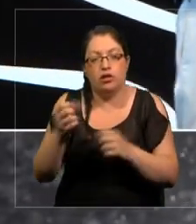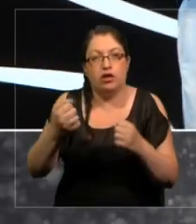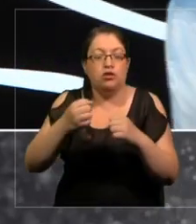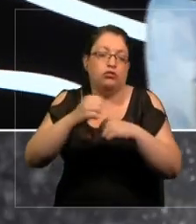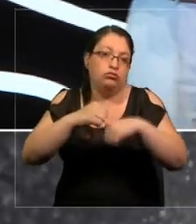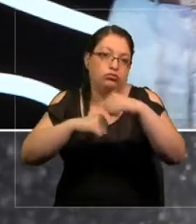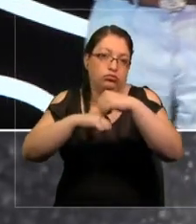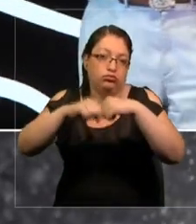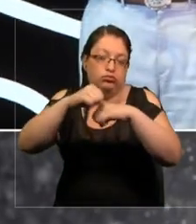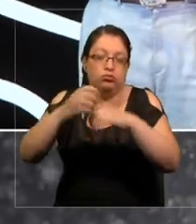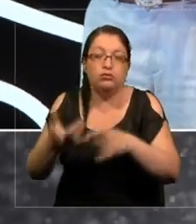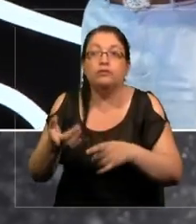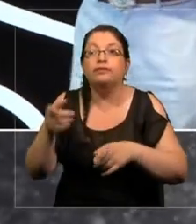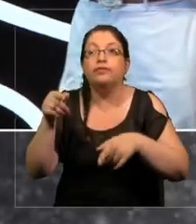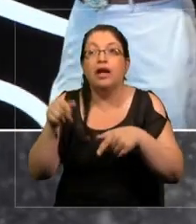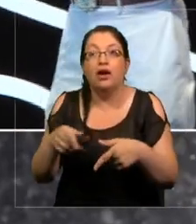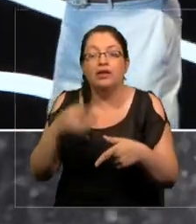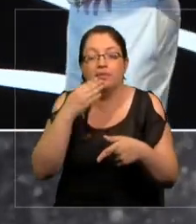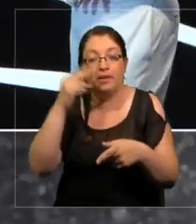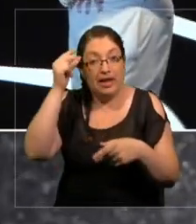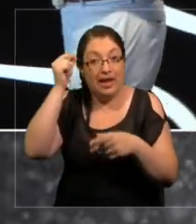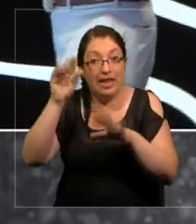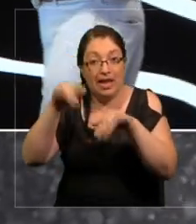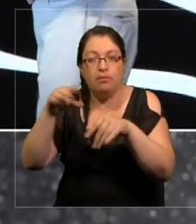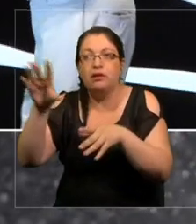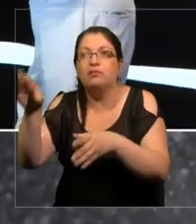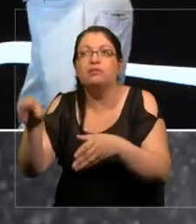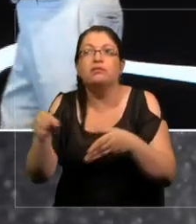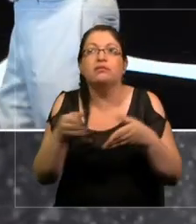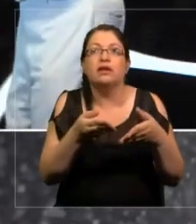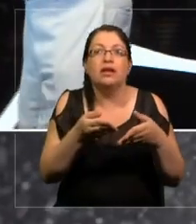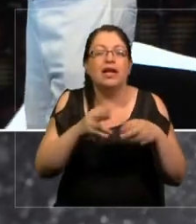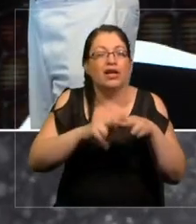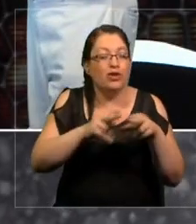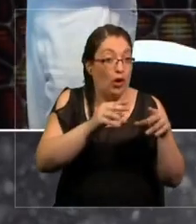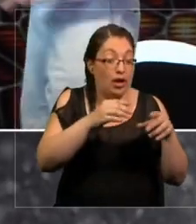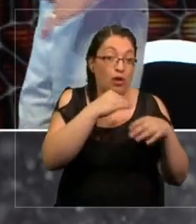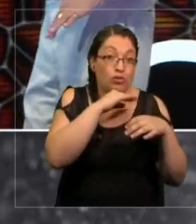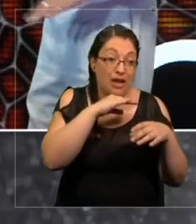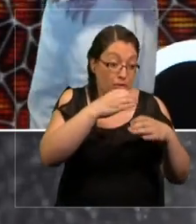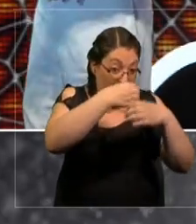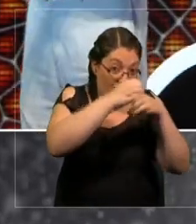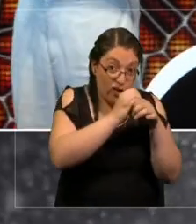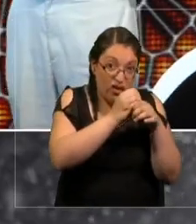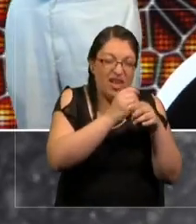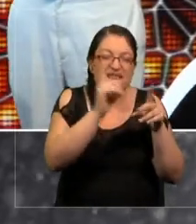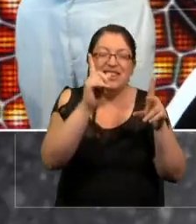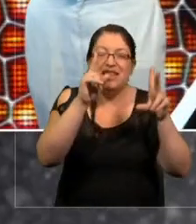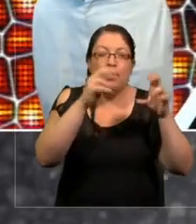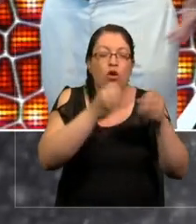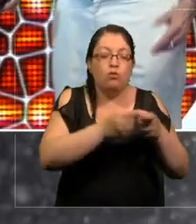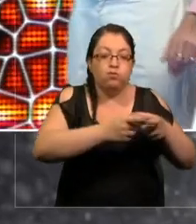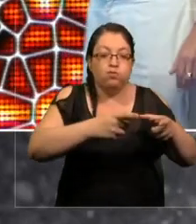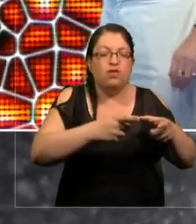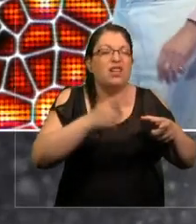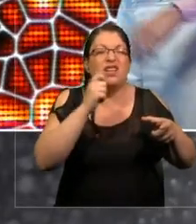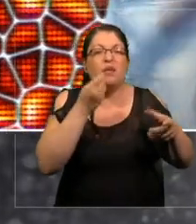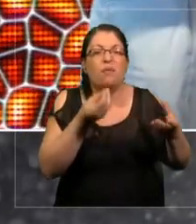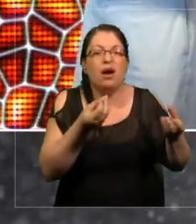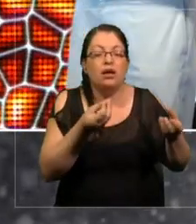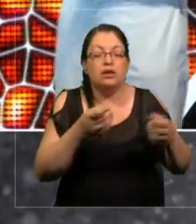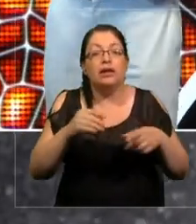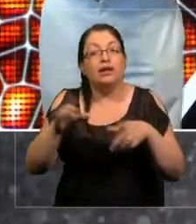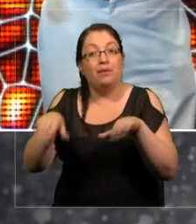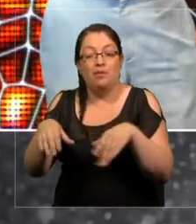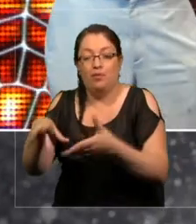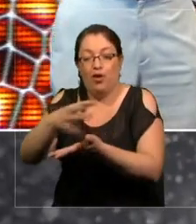tomando esta misma idea que tuvimos para la biología, crecimiento para la ciudad y para